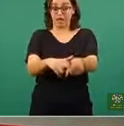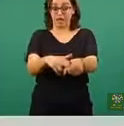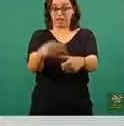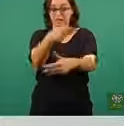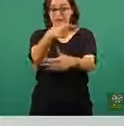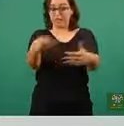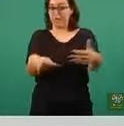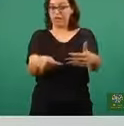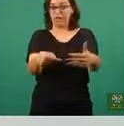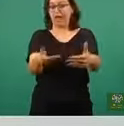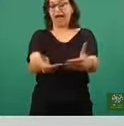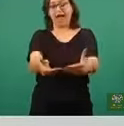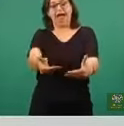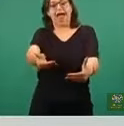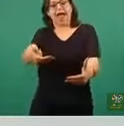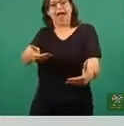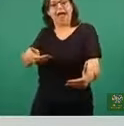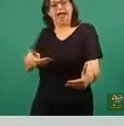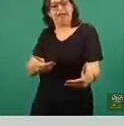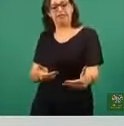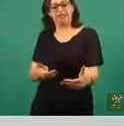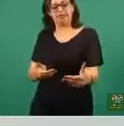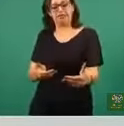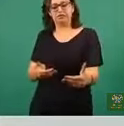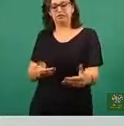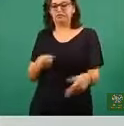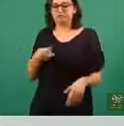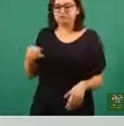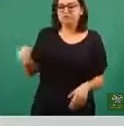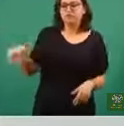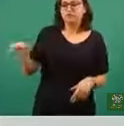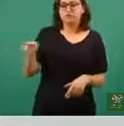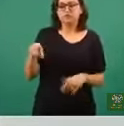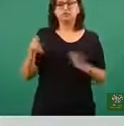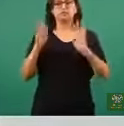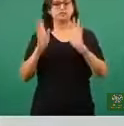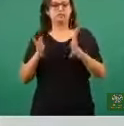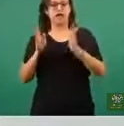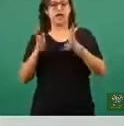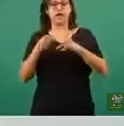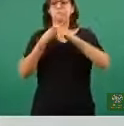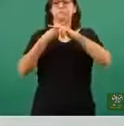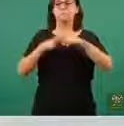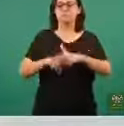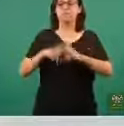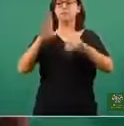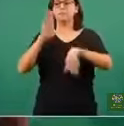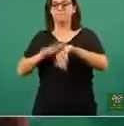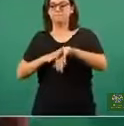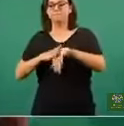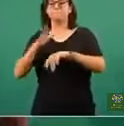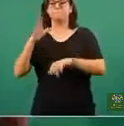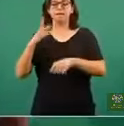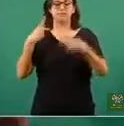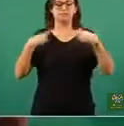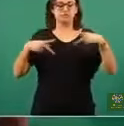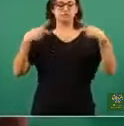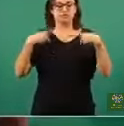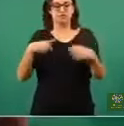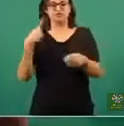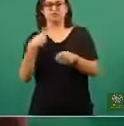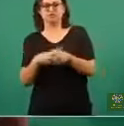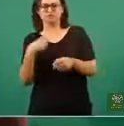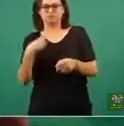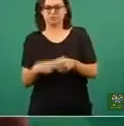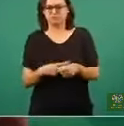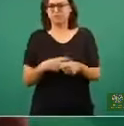precisamente la tasa de casos o de síndrome COVID, o sea, es decir, la demanda de personas que están buscando atención médica